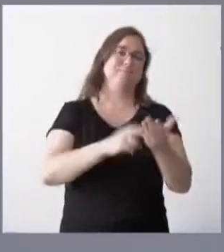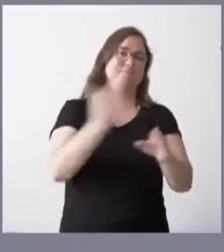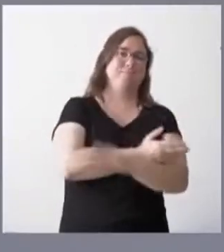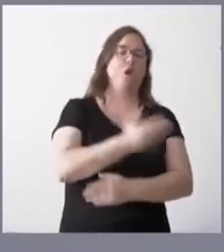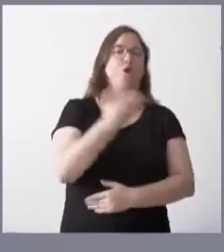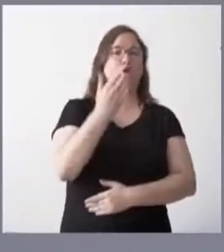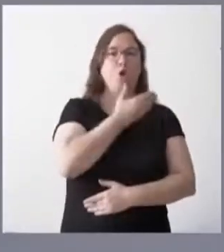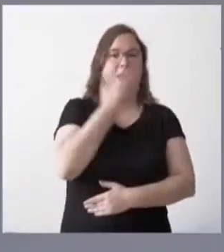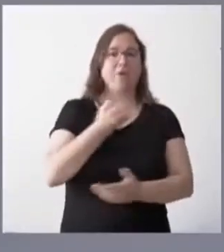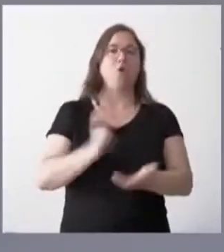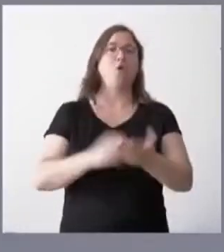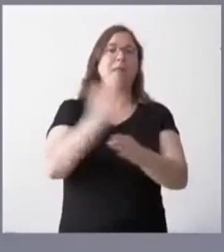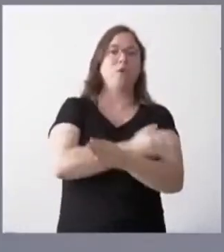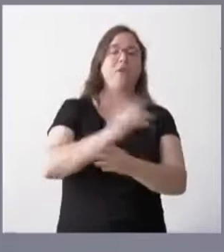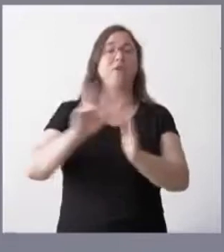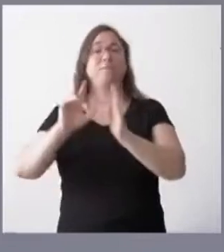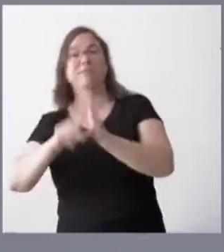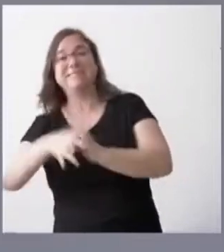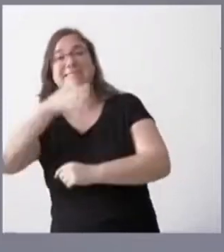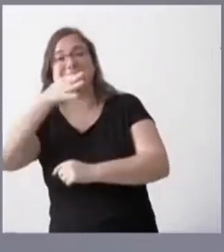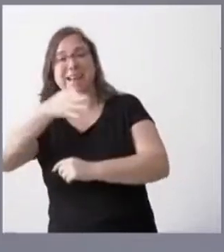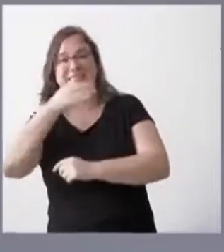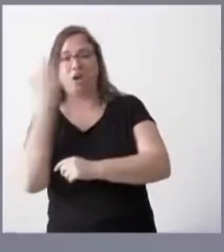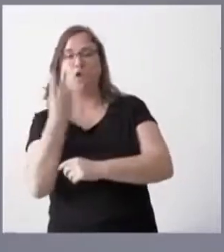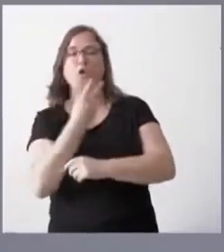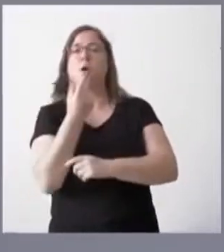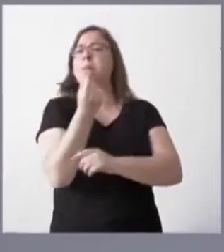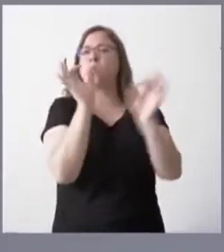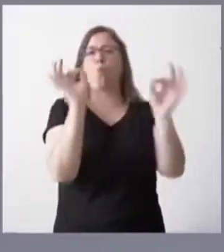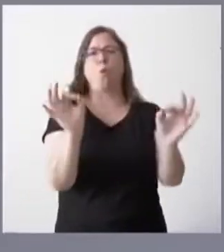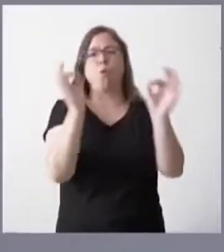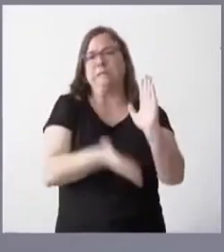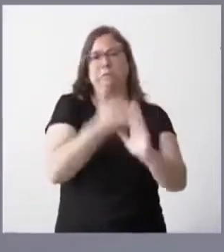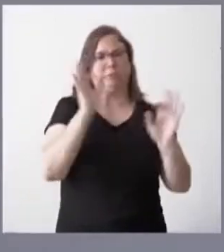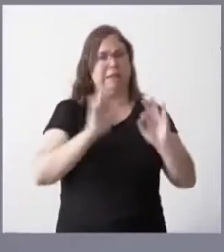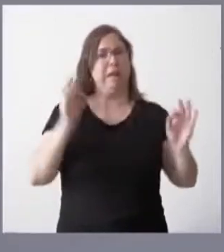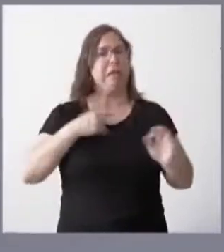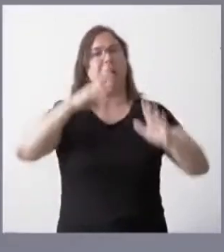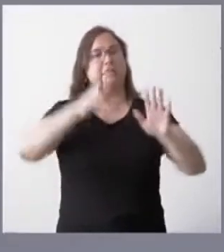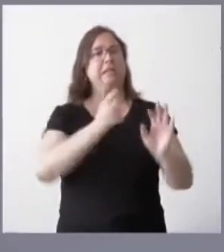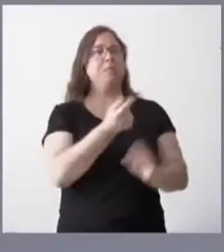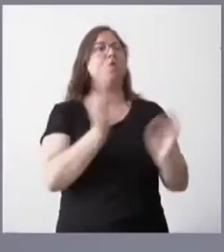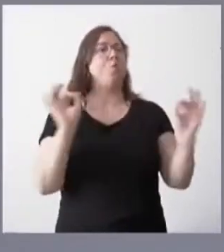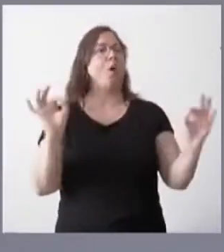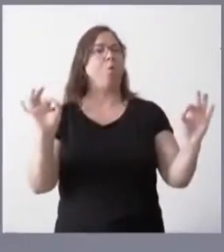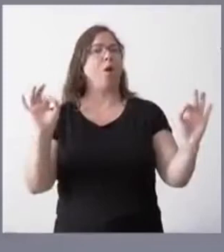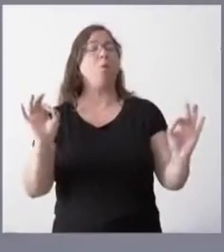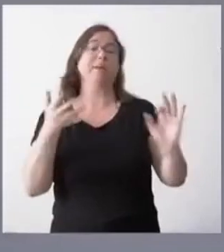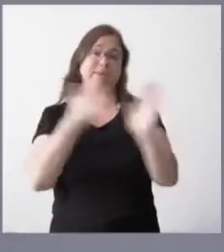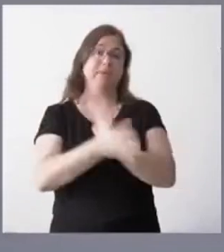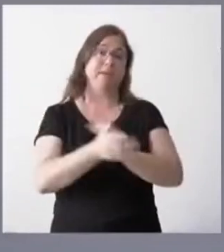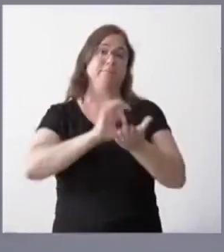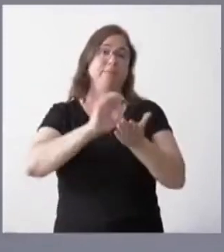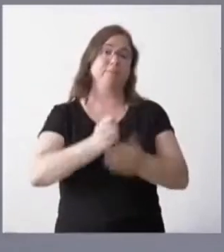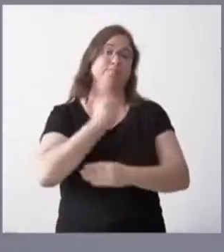aspecto que ya es el séptimo año donde se produce esta congelación y, por tanto, un elemento muy relevante desde el punto de vista de la prestación